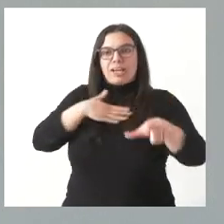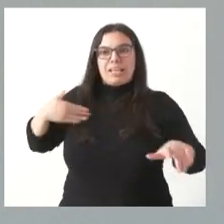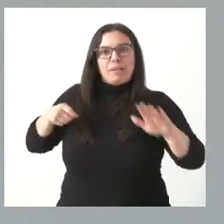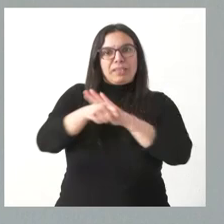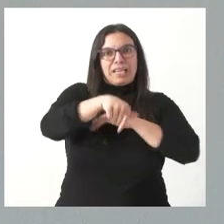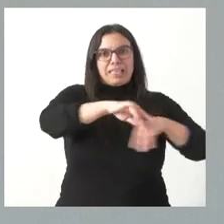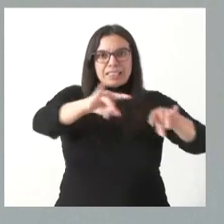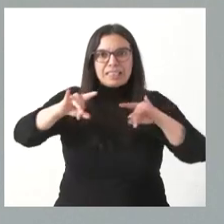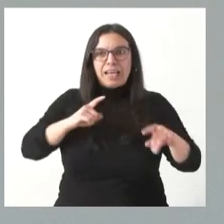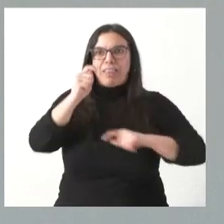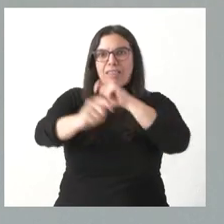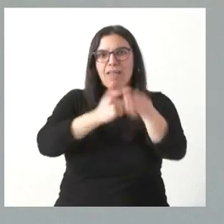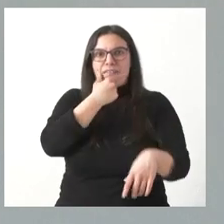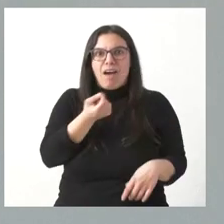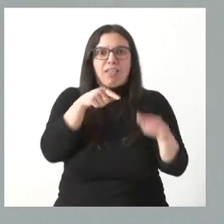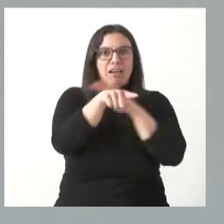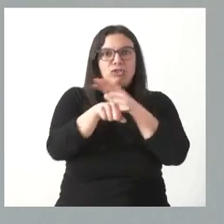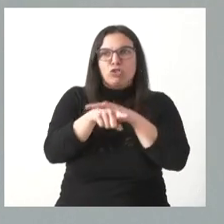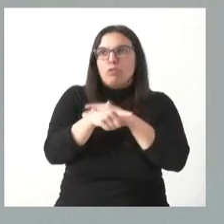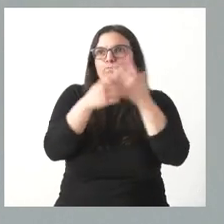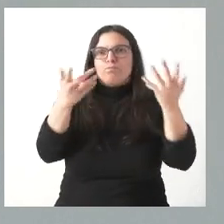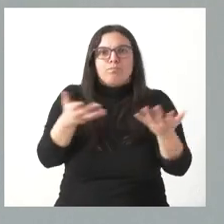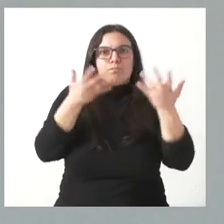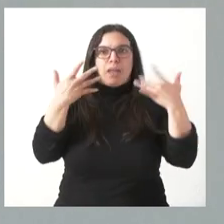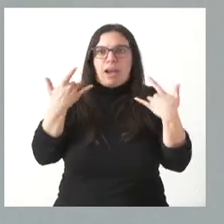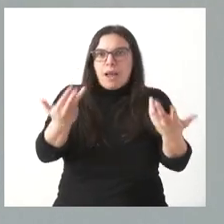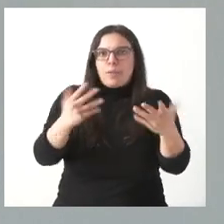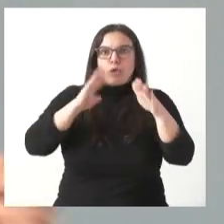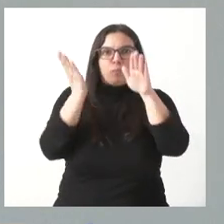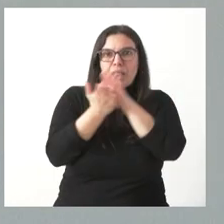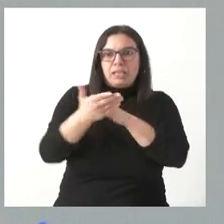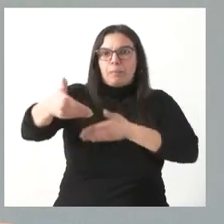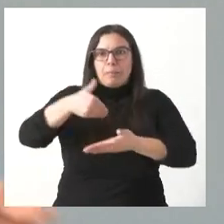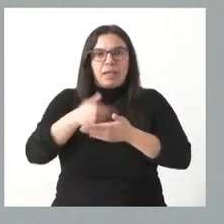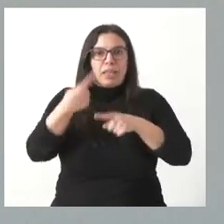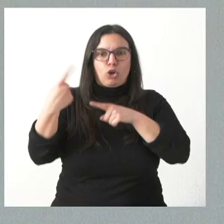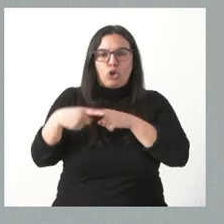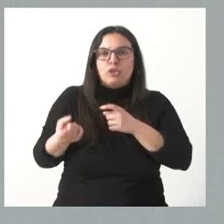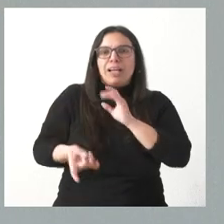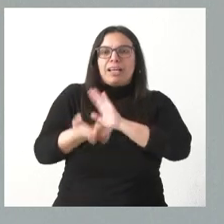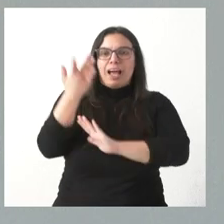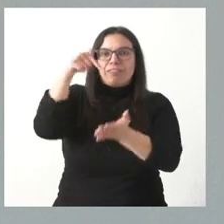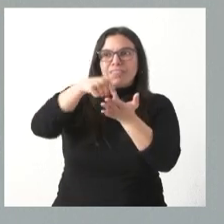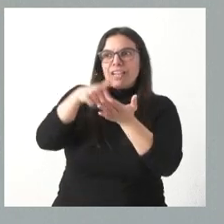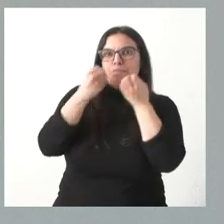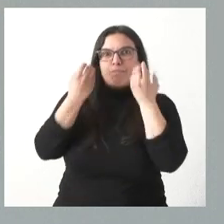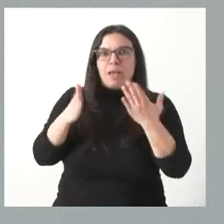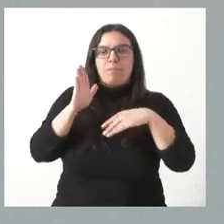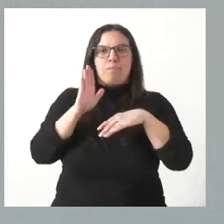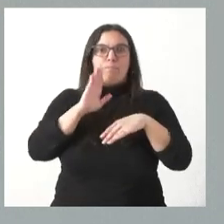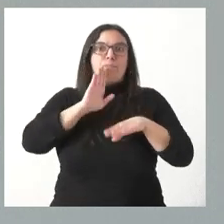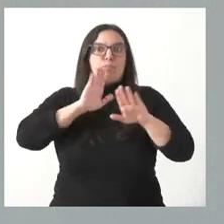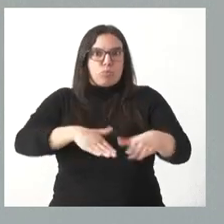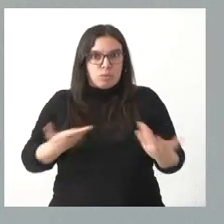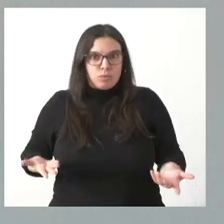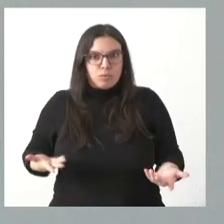tierra, facilidades, tramitemos con celeridad sus expedientes, creemos las condiciones fiscales para un terreno favorable para la inversión. Esto es muy positivo,